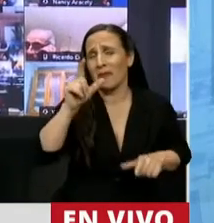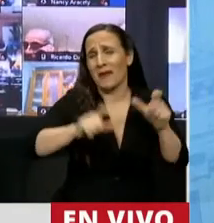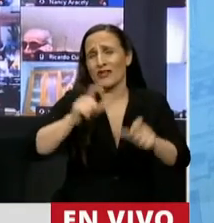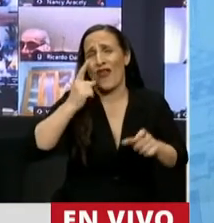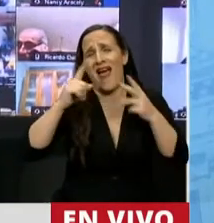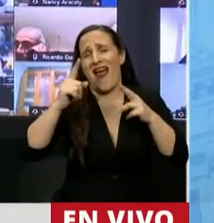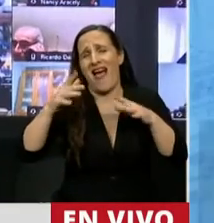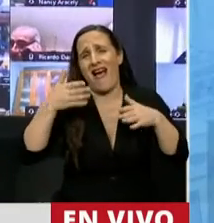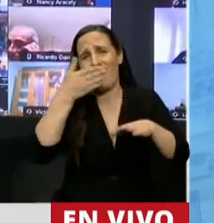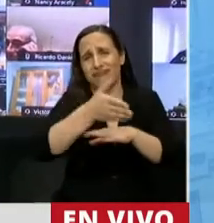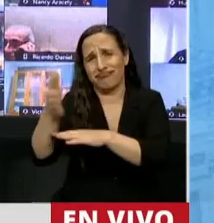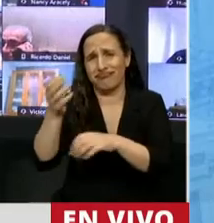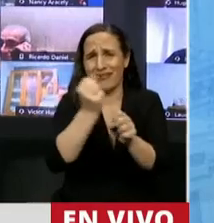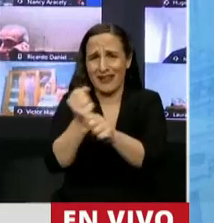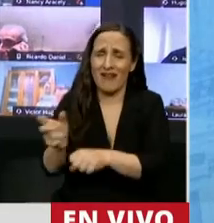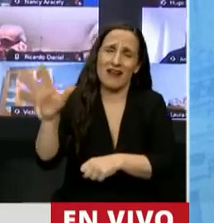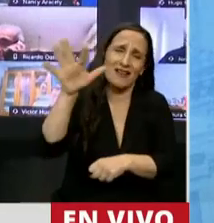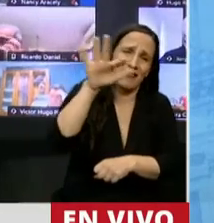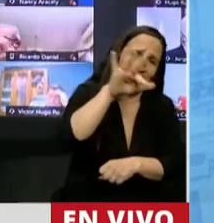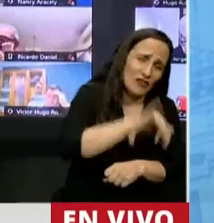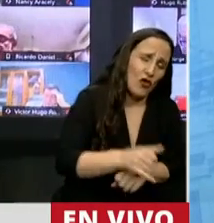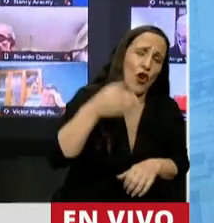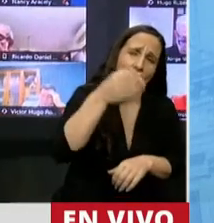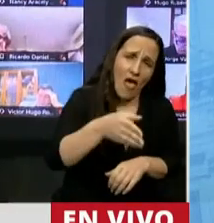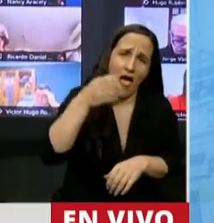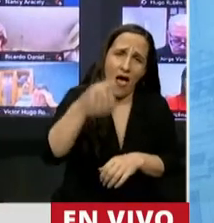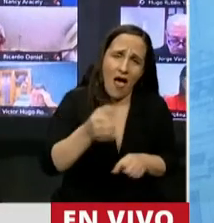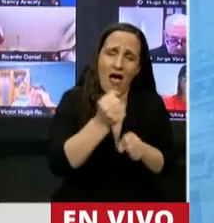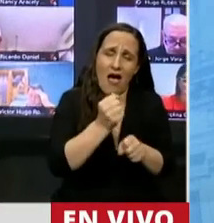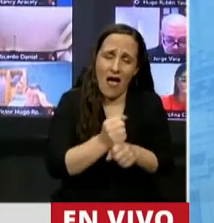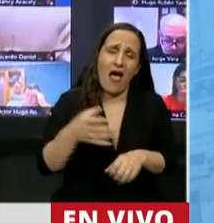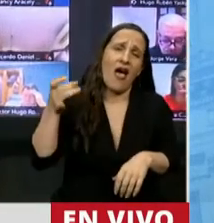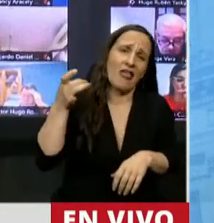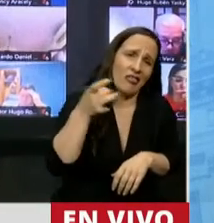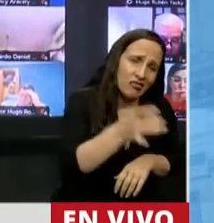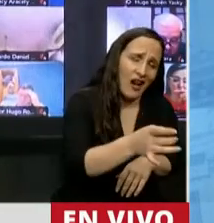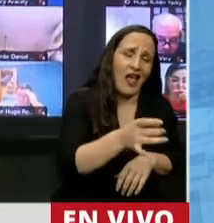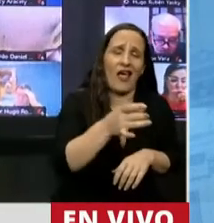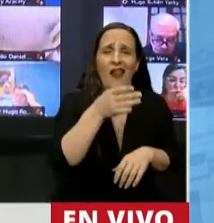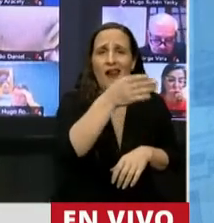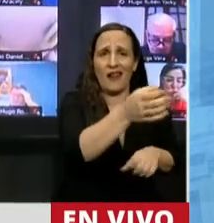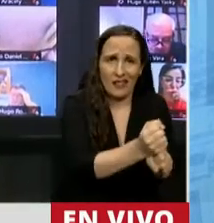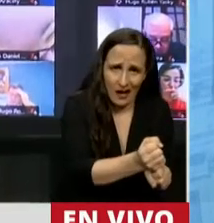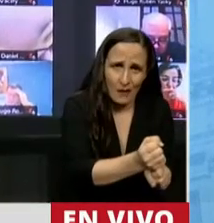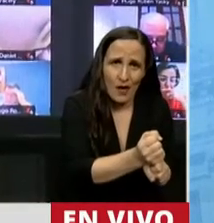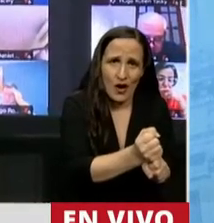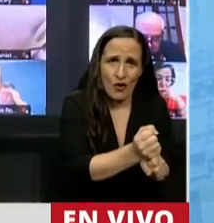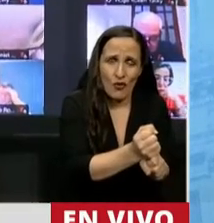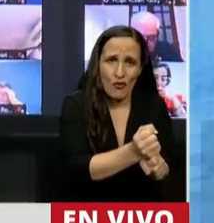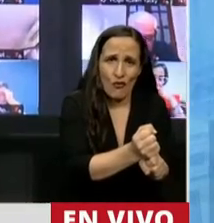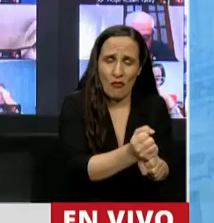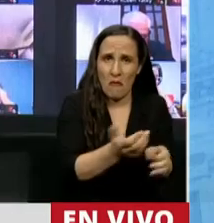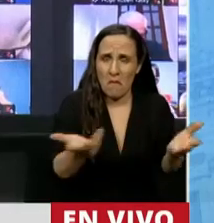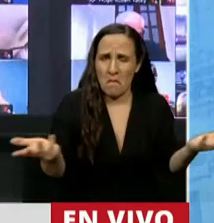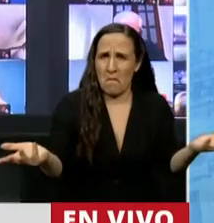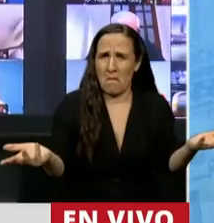los días, día tras día tras día, suben a los trenes, van a sus trabajos, no